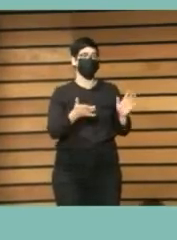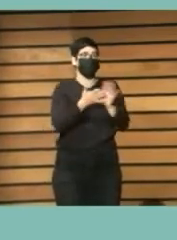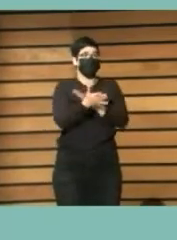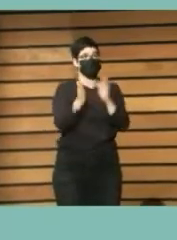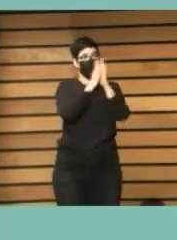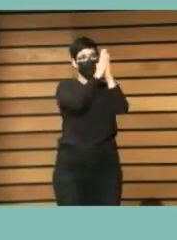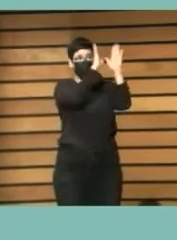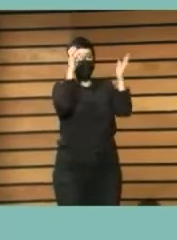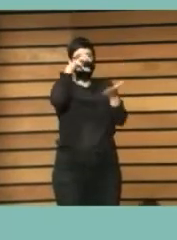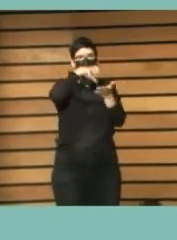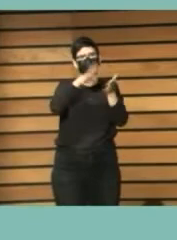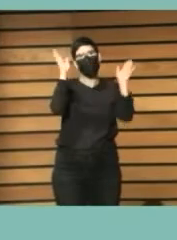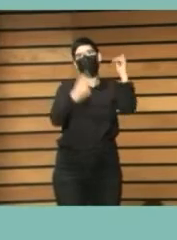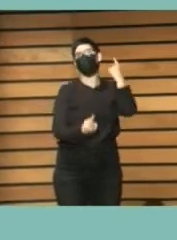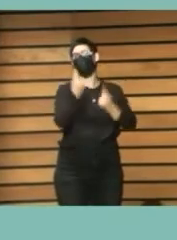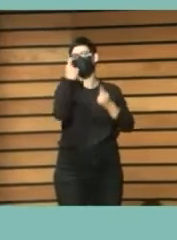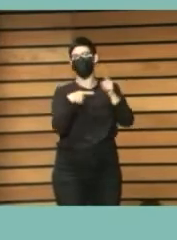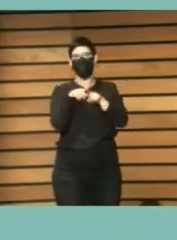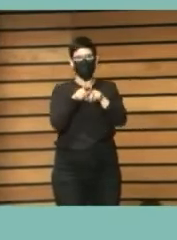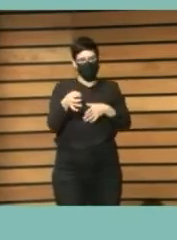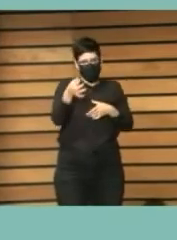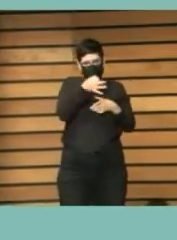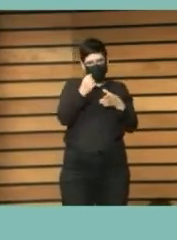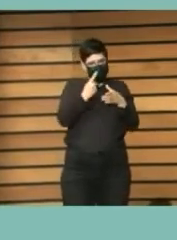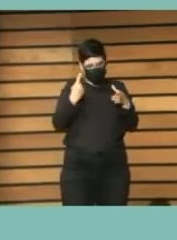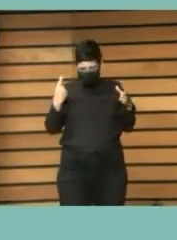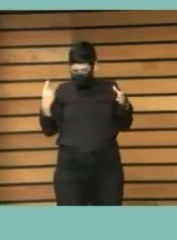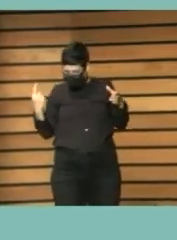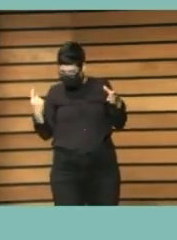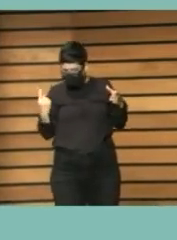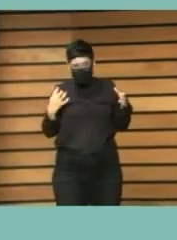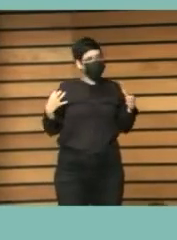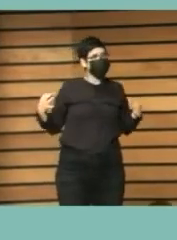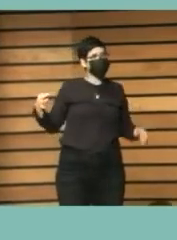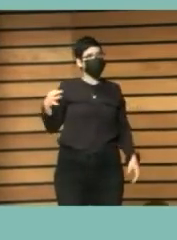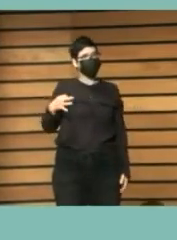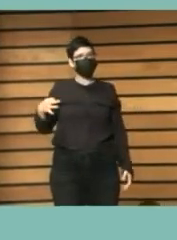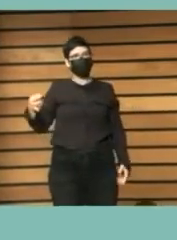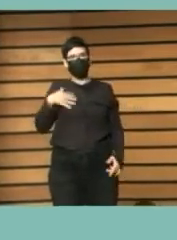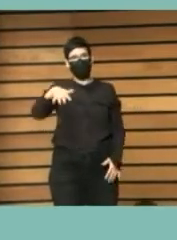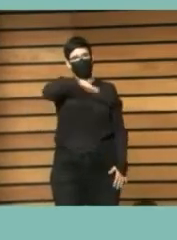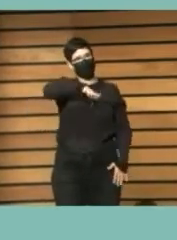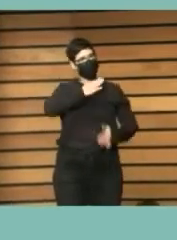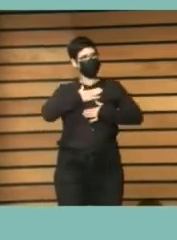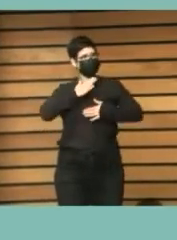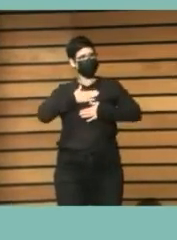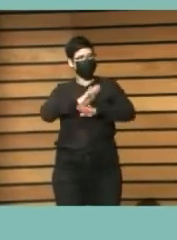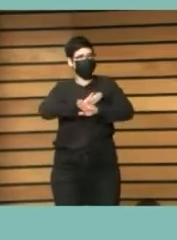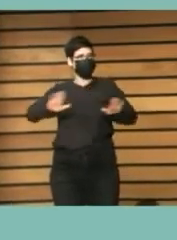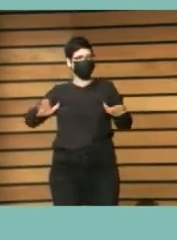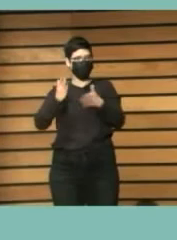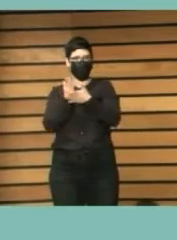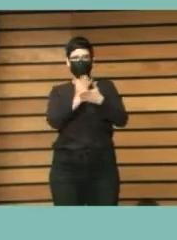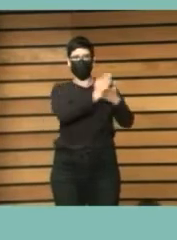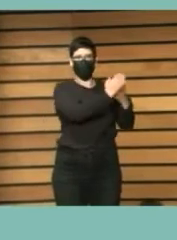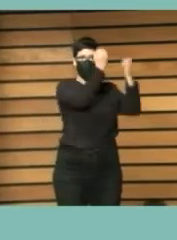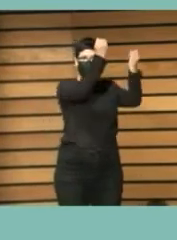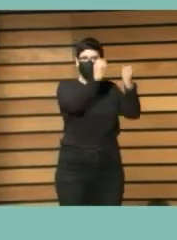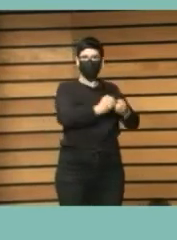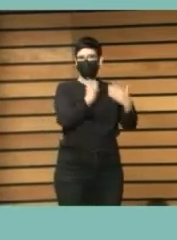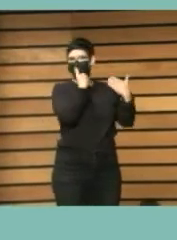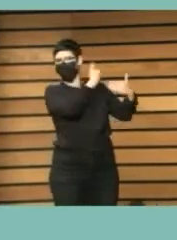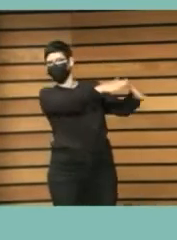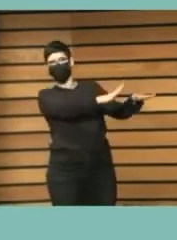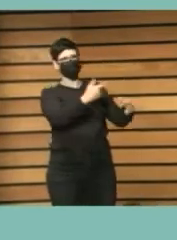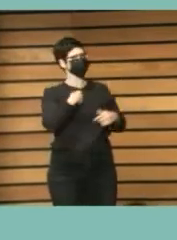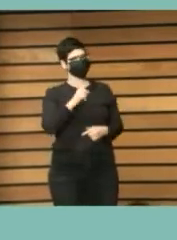creamos como una pequeña isla como un pequeño territorio en el que nos desvinculamos del resto de la institución